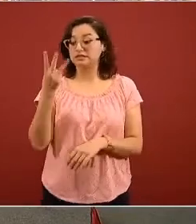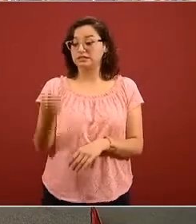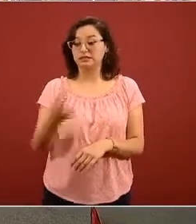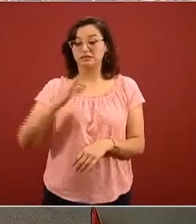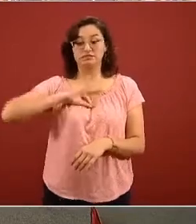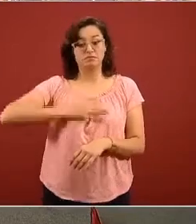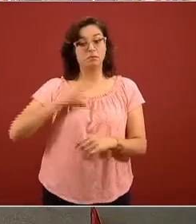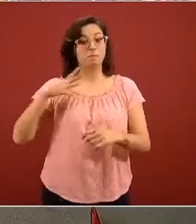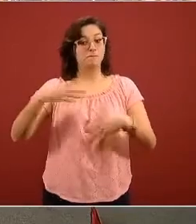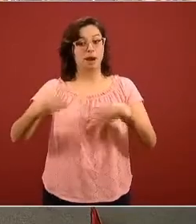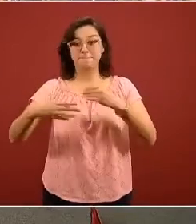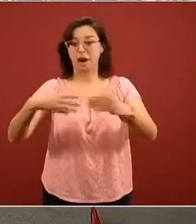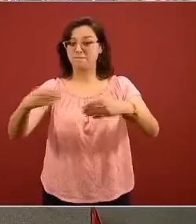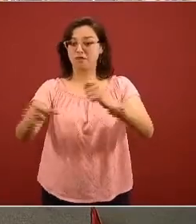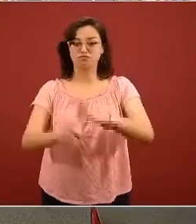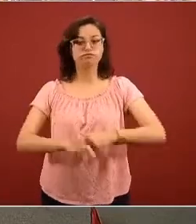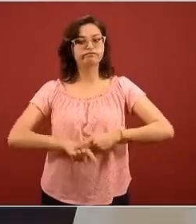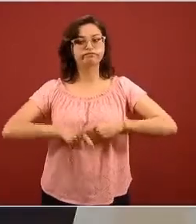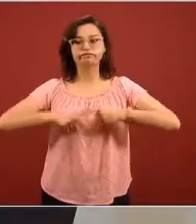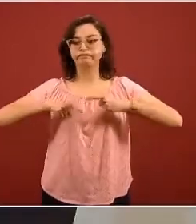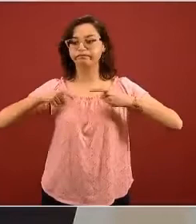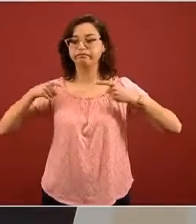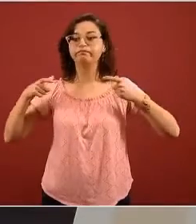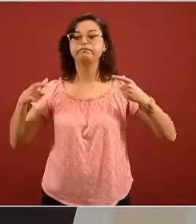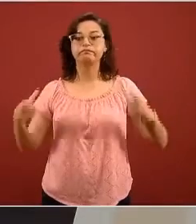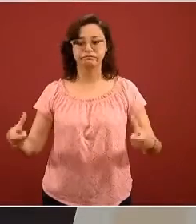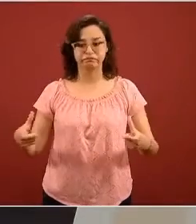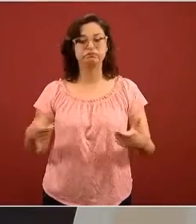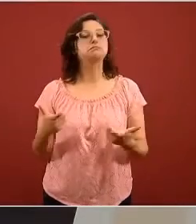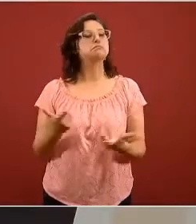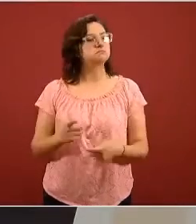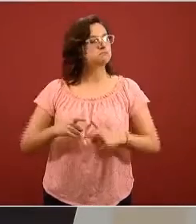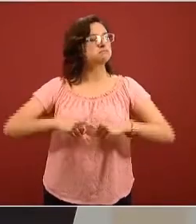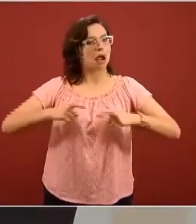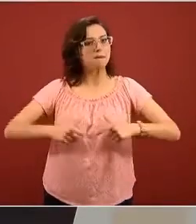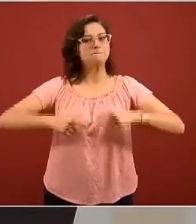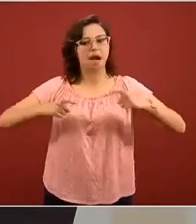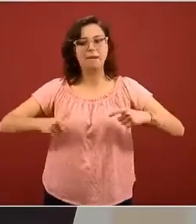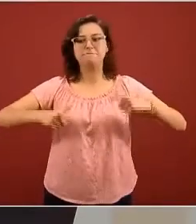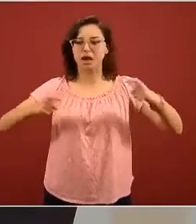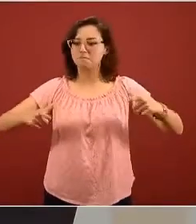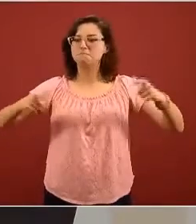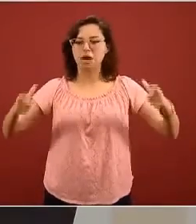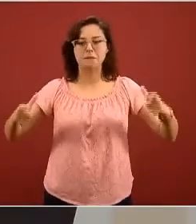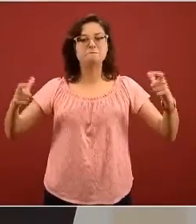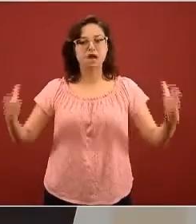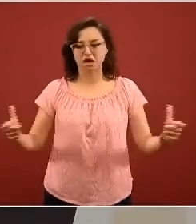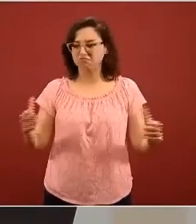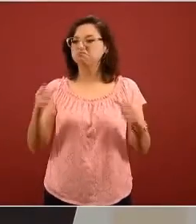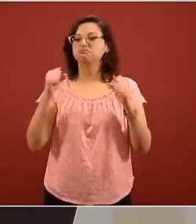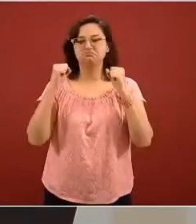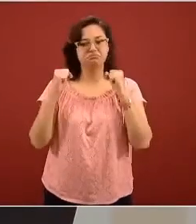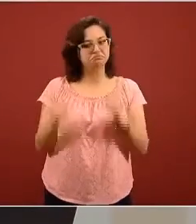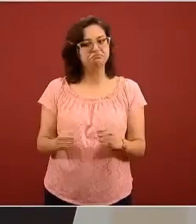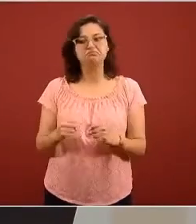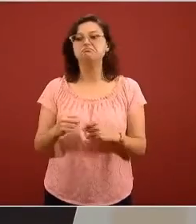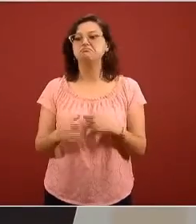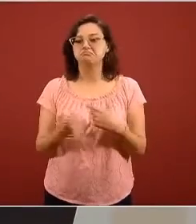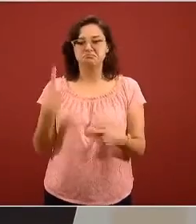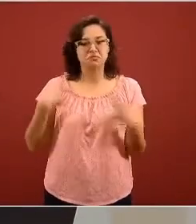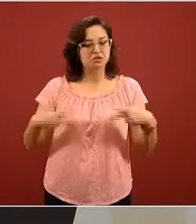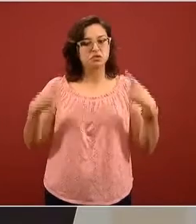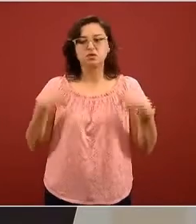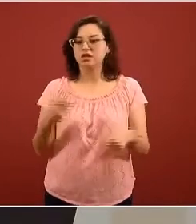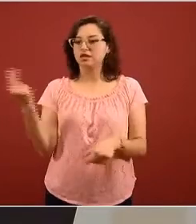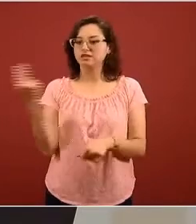diario de casos y vamos a seguir teniendo más y más y más y más casos de enfermedad personas que